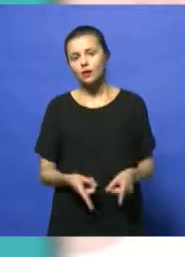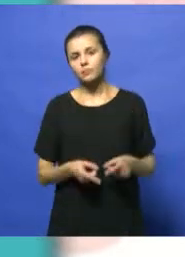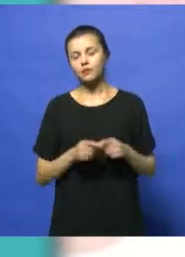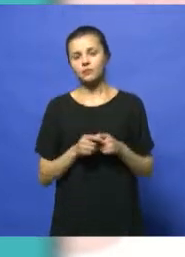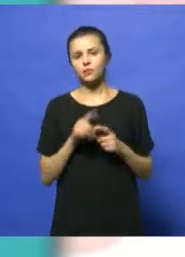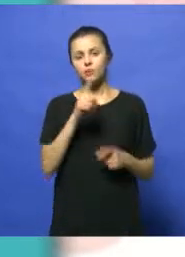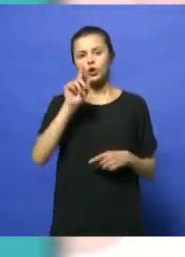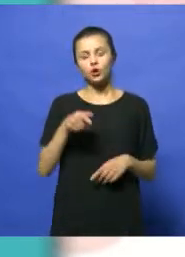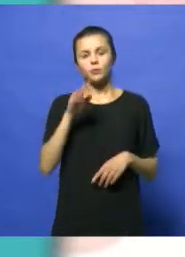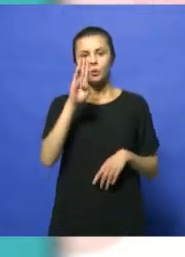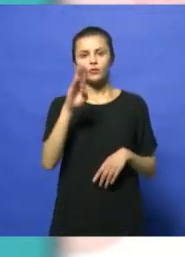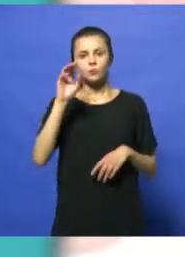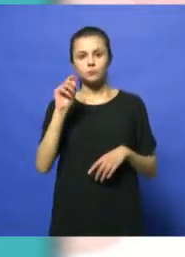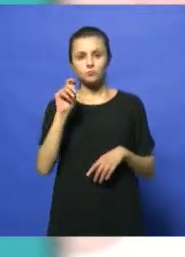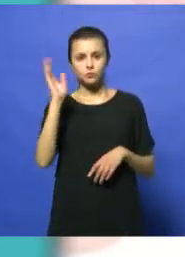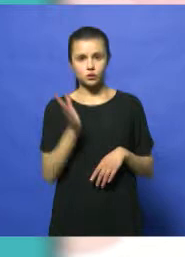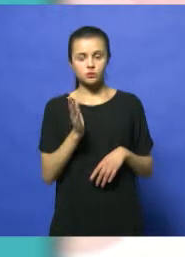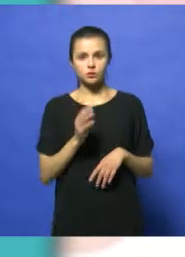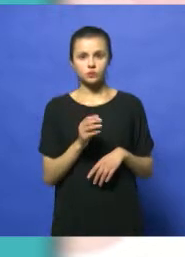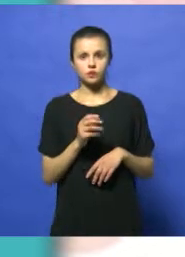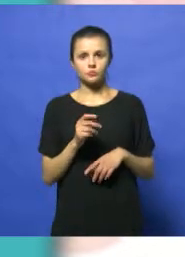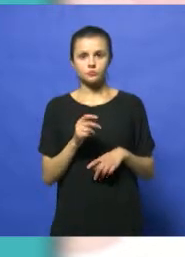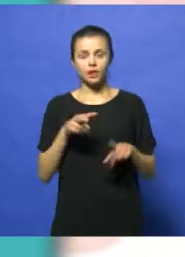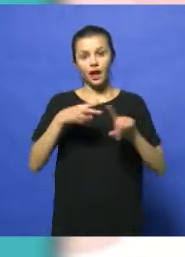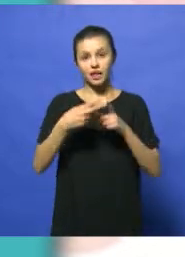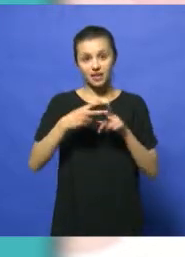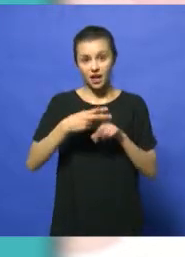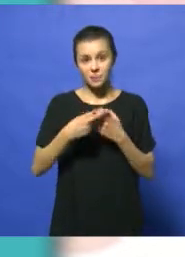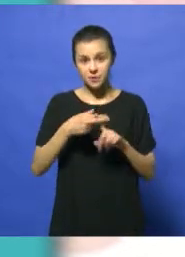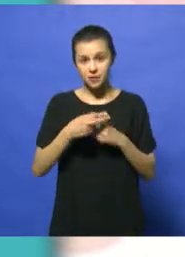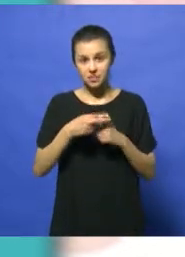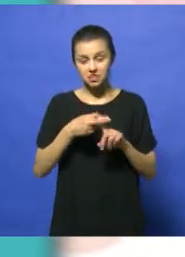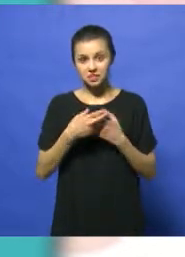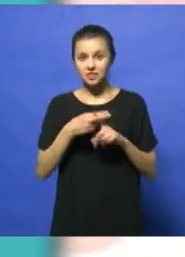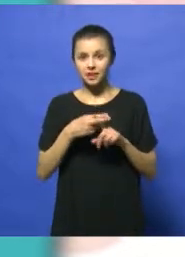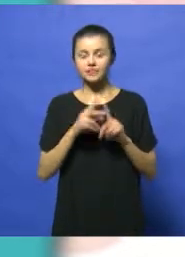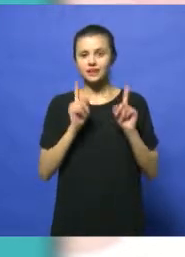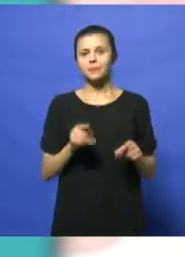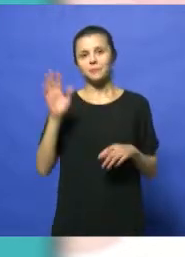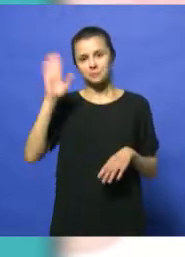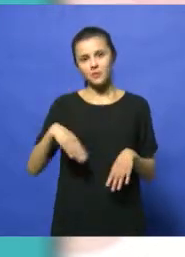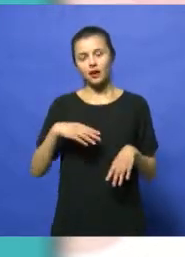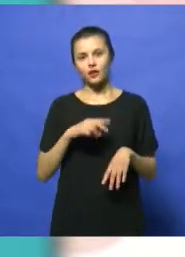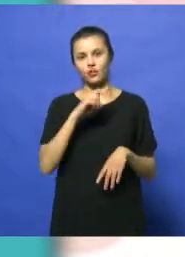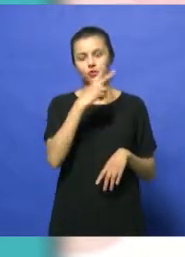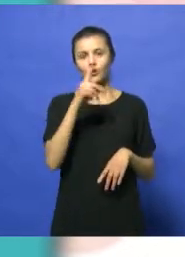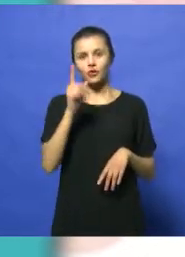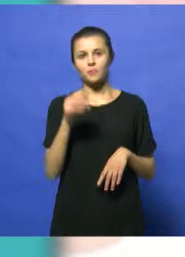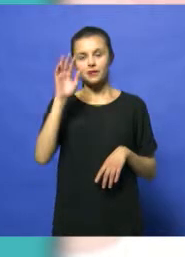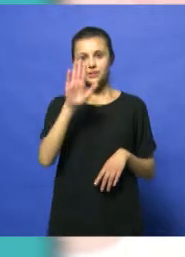1,4% menos. Herramientas, una buena herramienta, una moradora, ahí, bueno, bajó también herramientas, 2